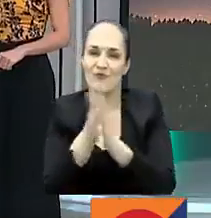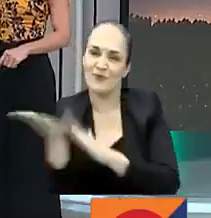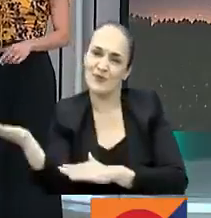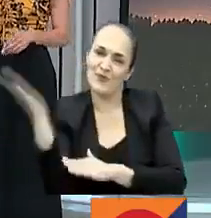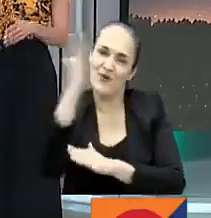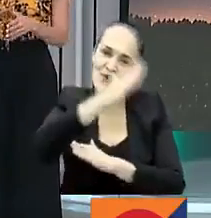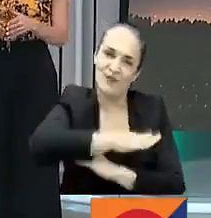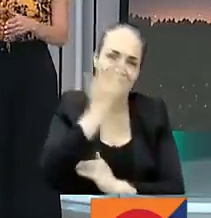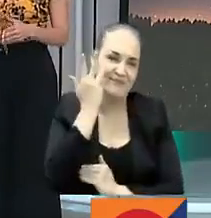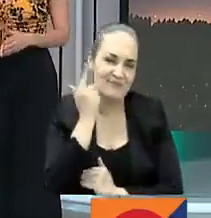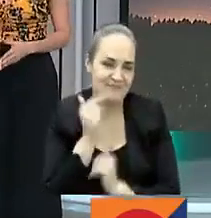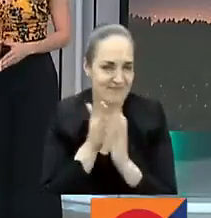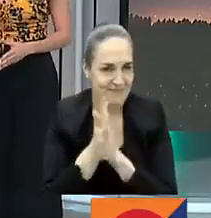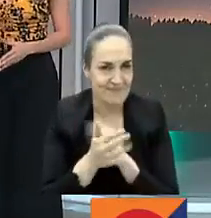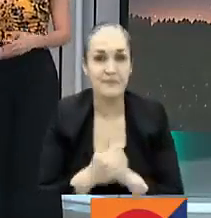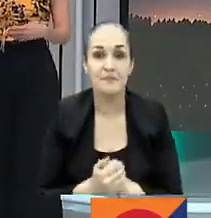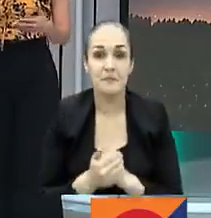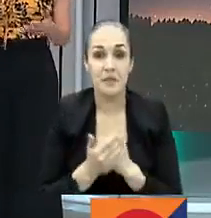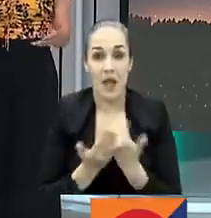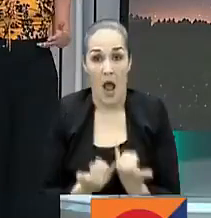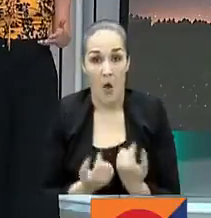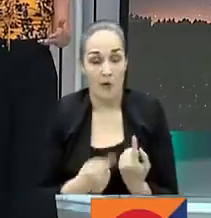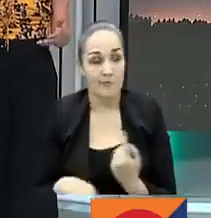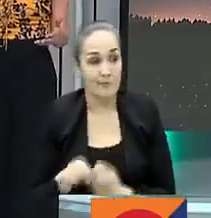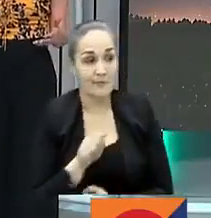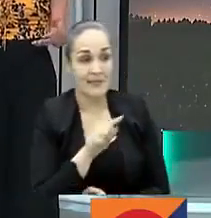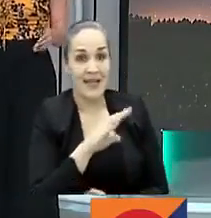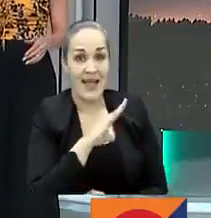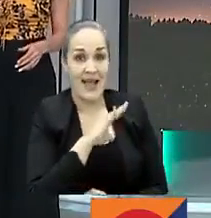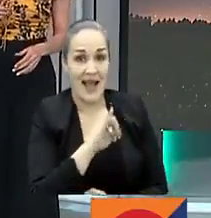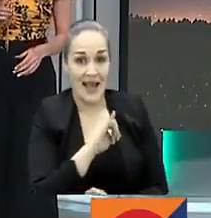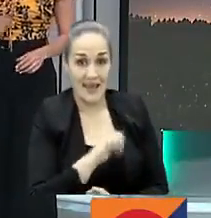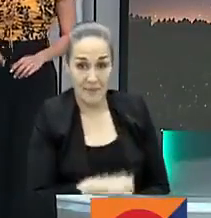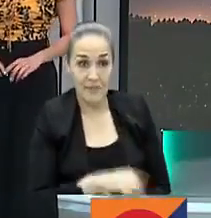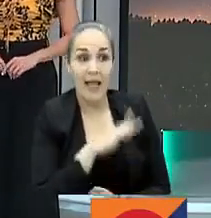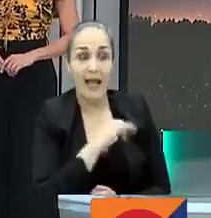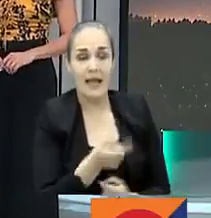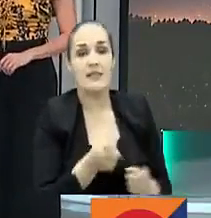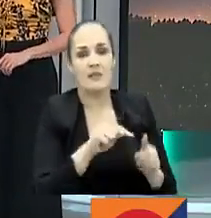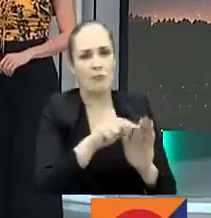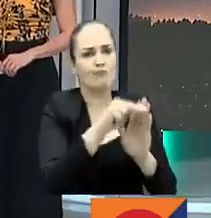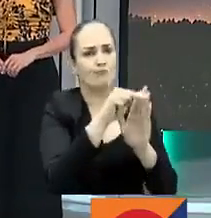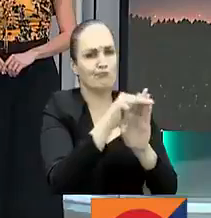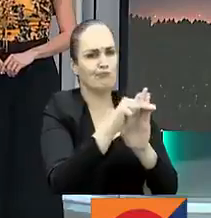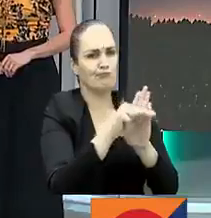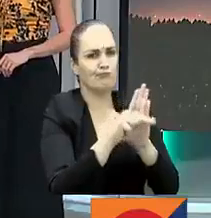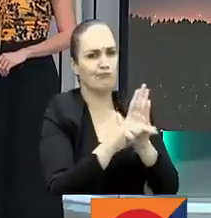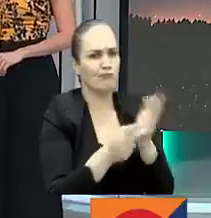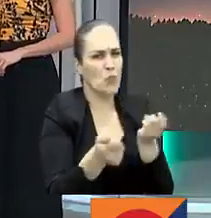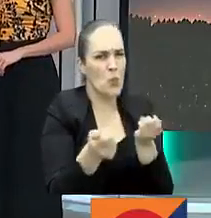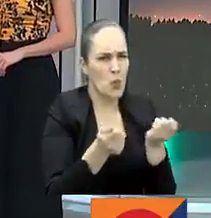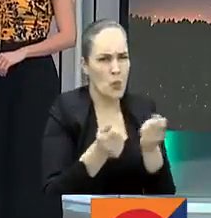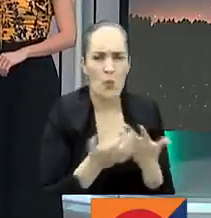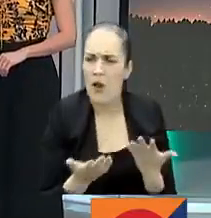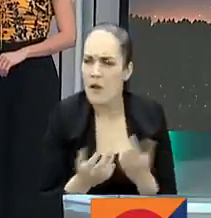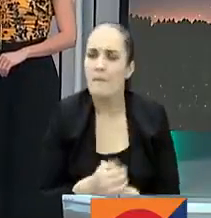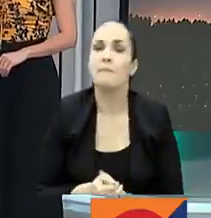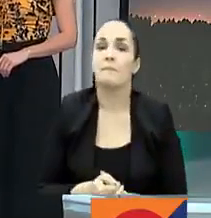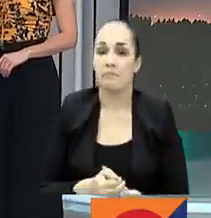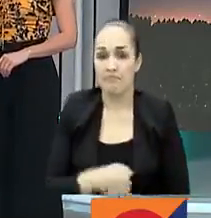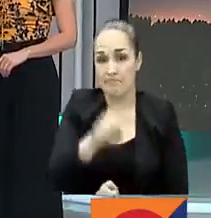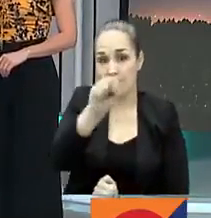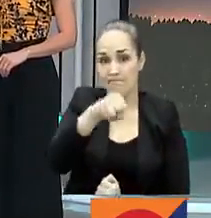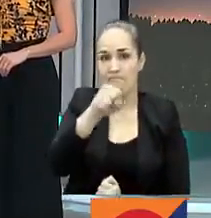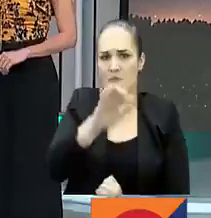Hora de irnos hacia la ciudad de Cali, otra que también tiene restricciones por esta época. Así es, según el balance de